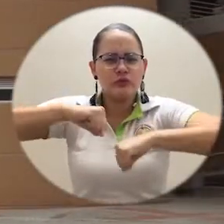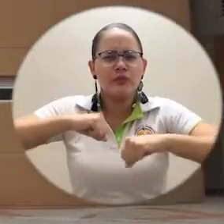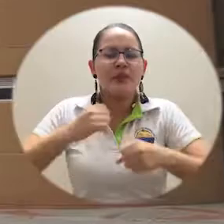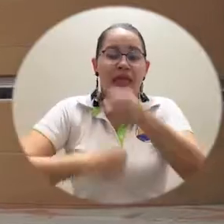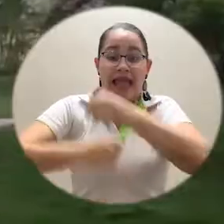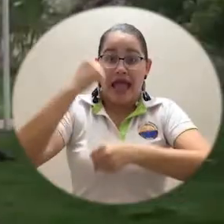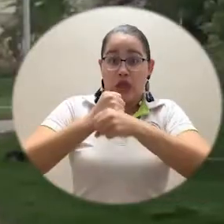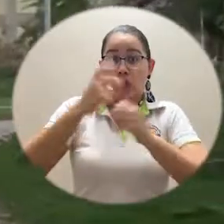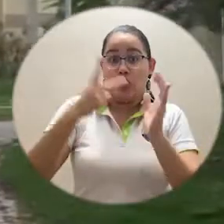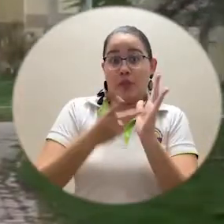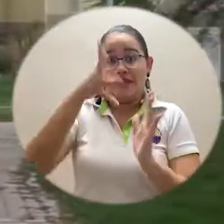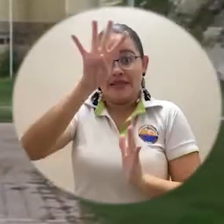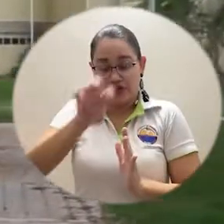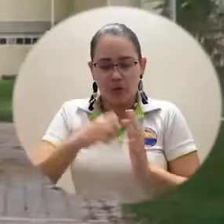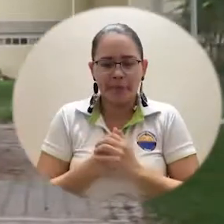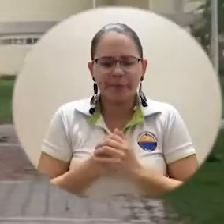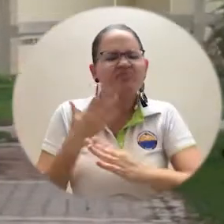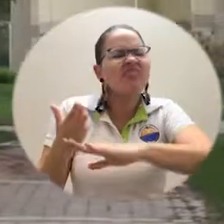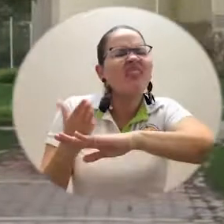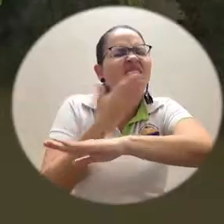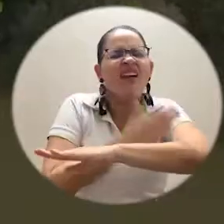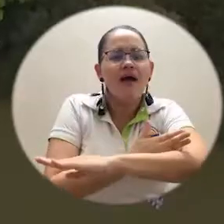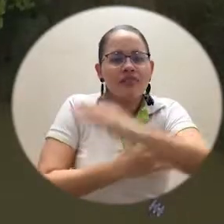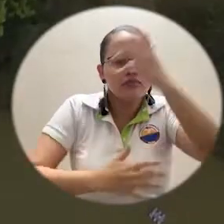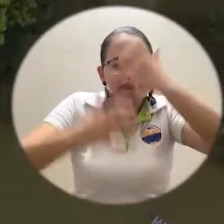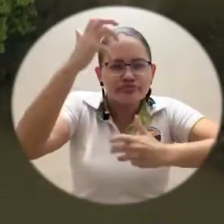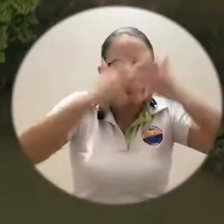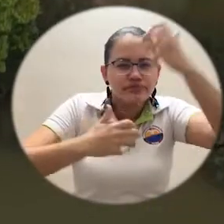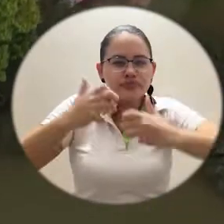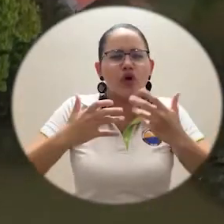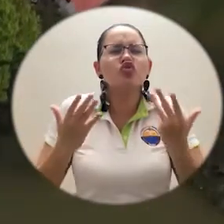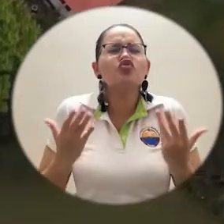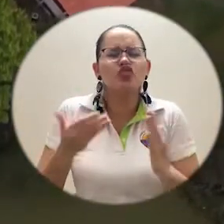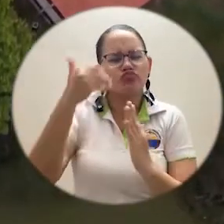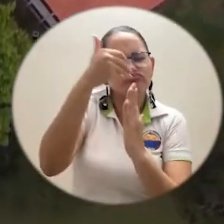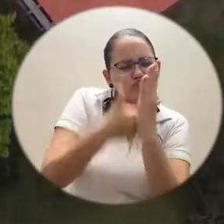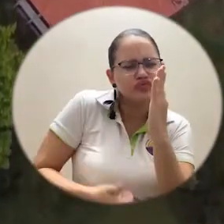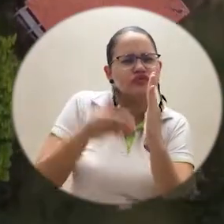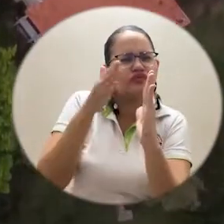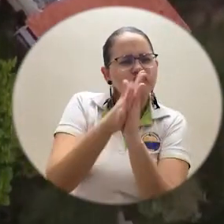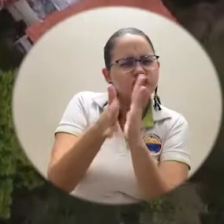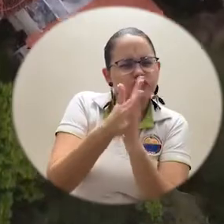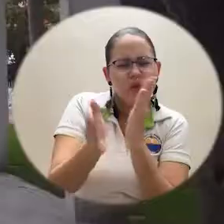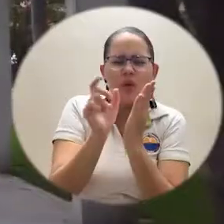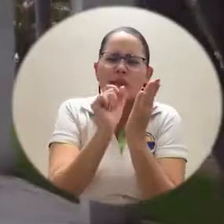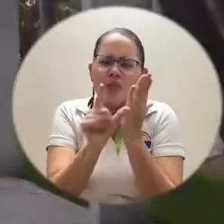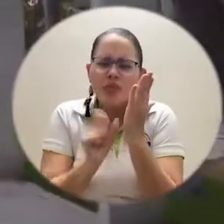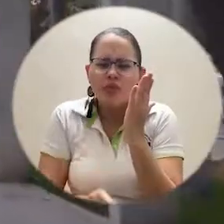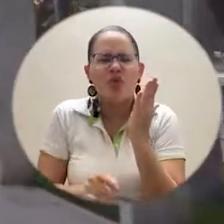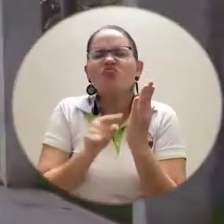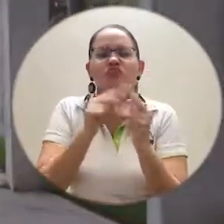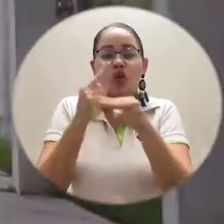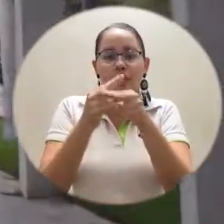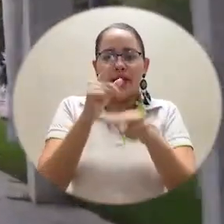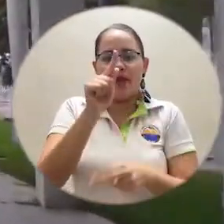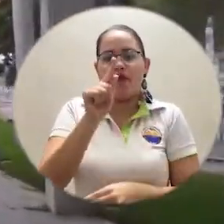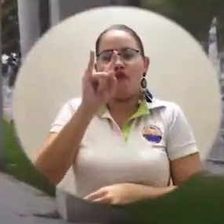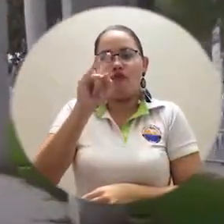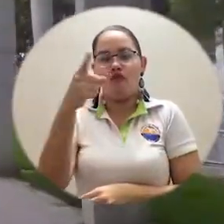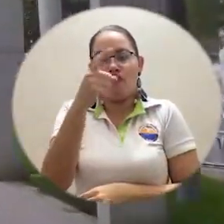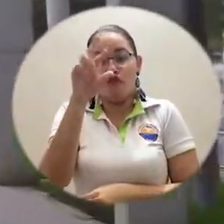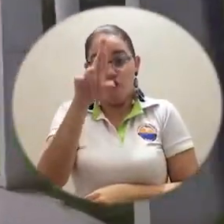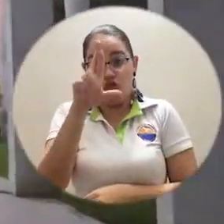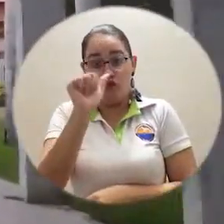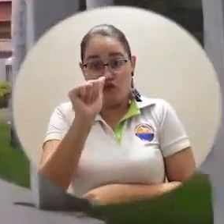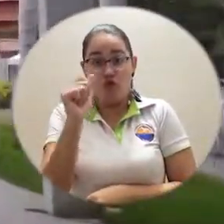2019, medición realizada a través del Formulario Único de Reporte de Avances de la Gestión FURAC, que responde a la adopción del